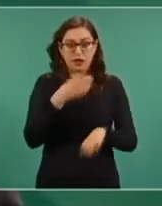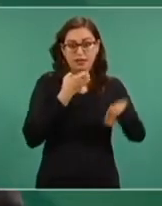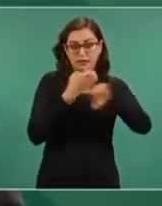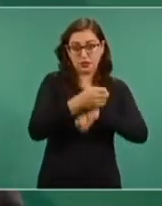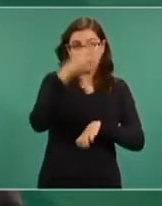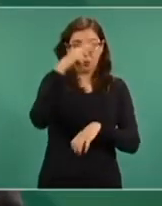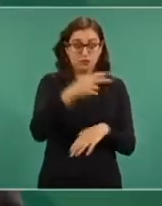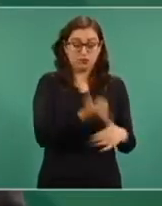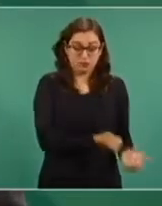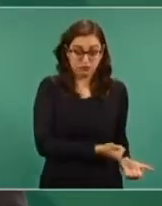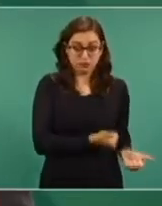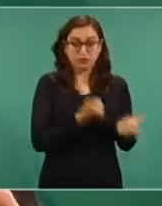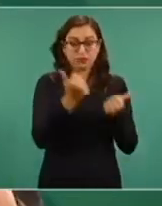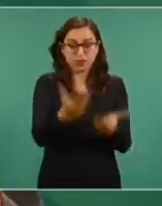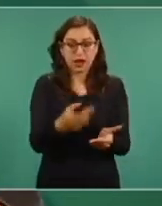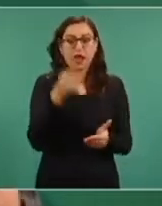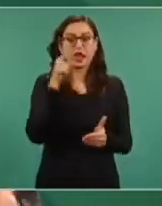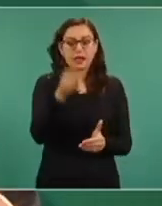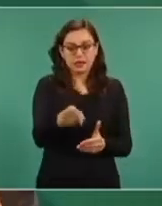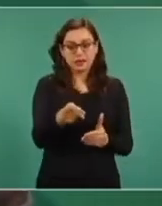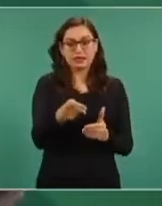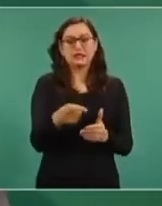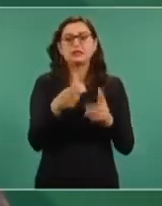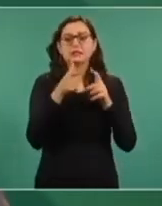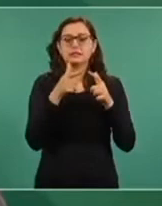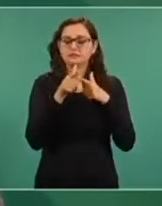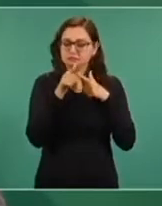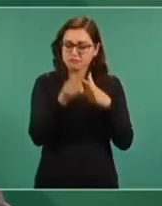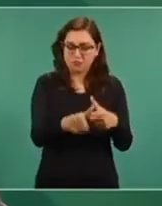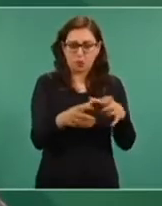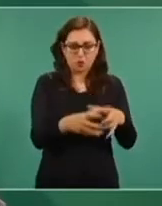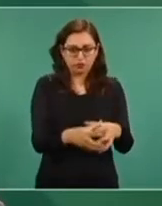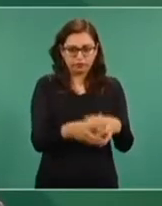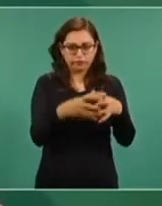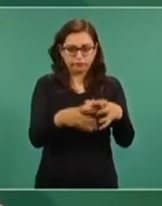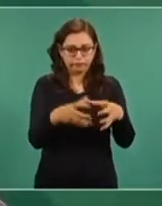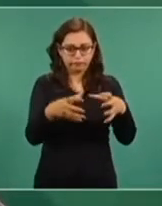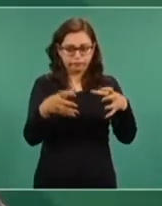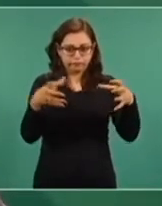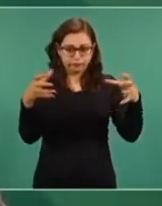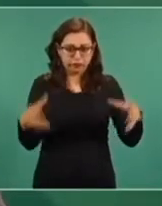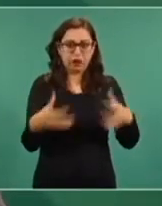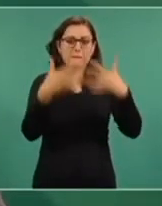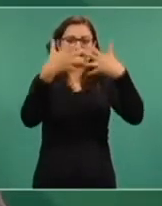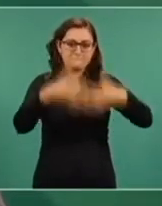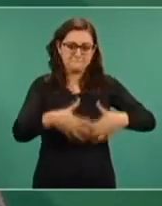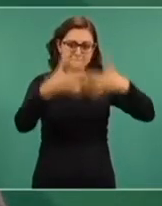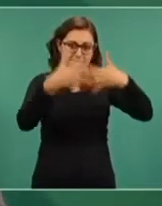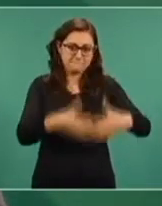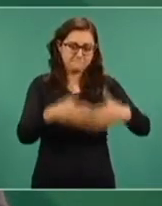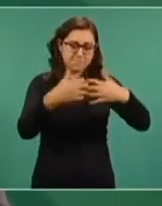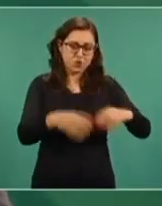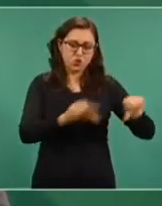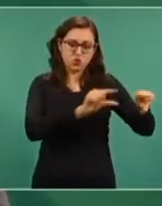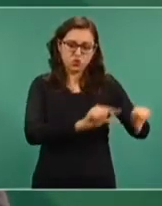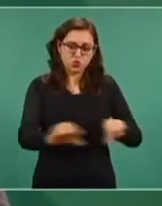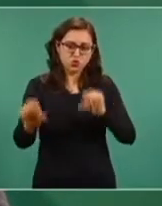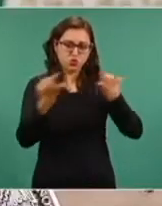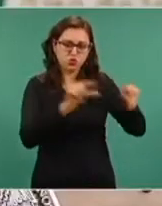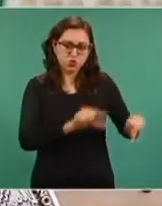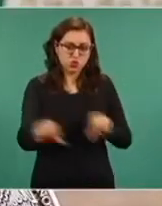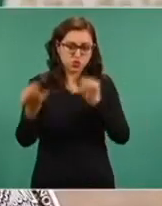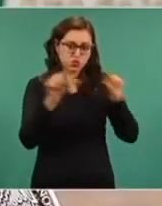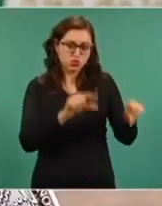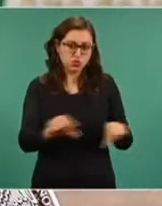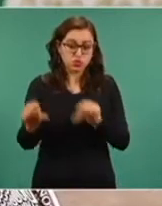México, donde seguirá el proceso de puesta en marcha de la línea de envasado y se espera